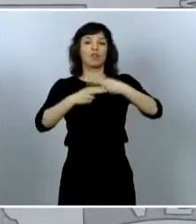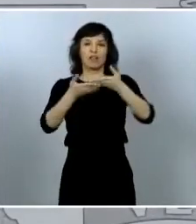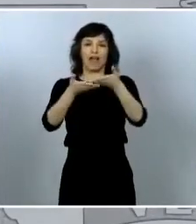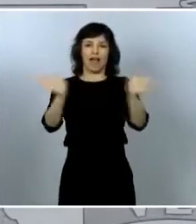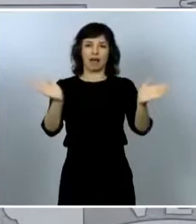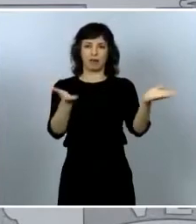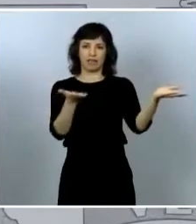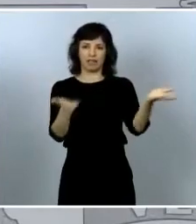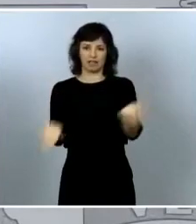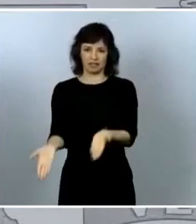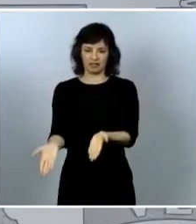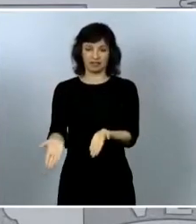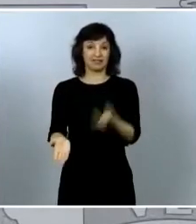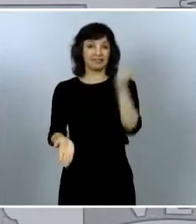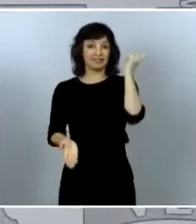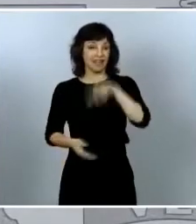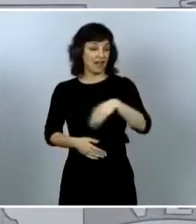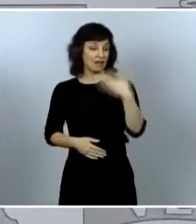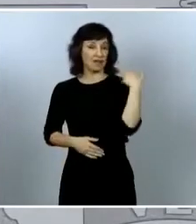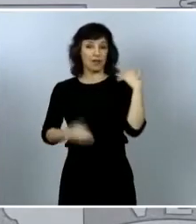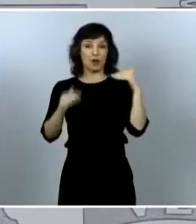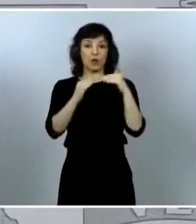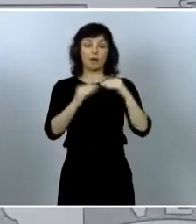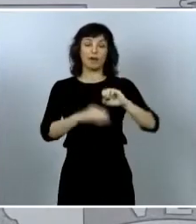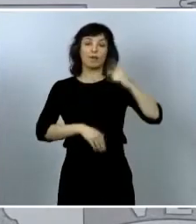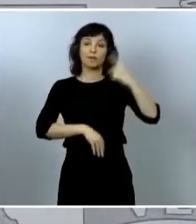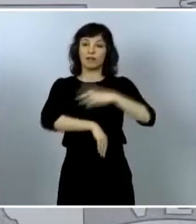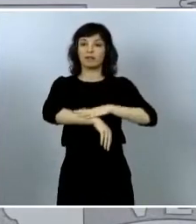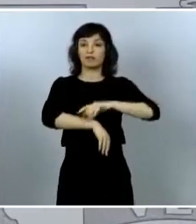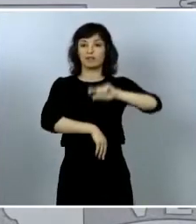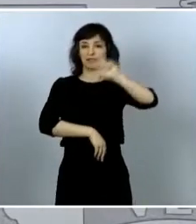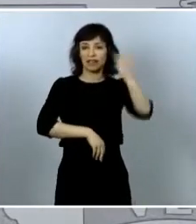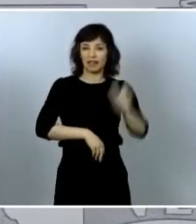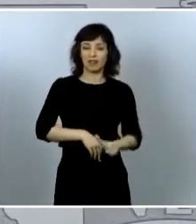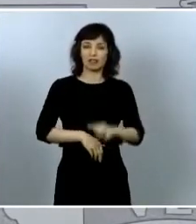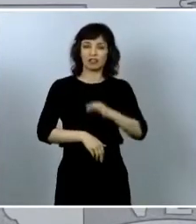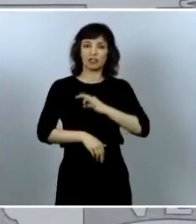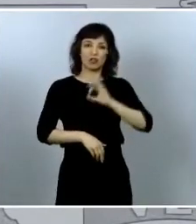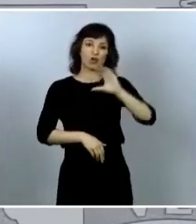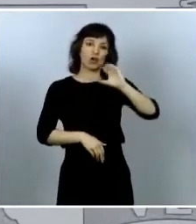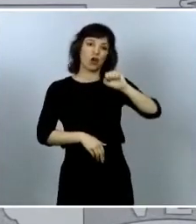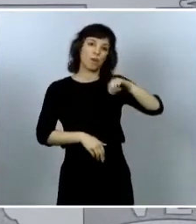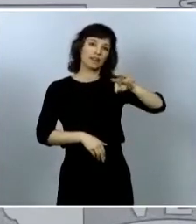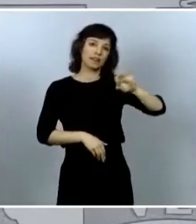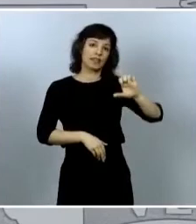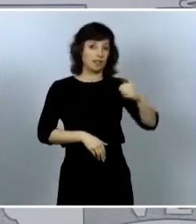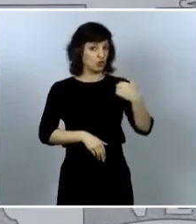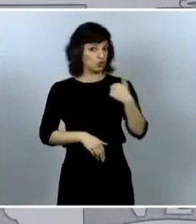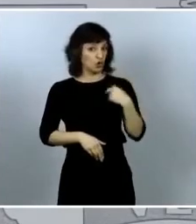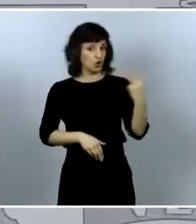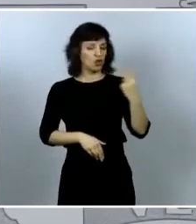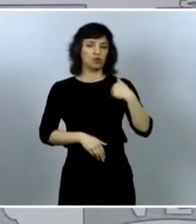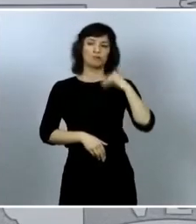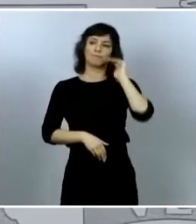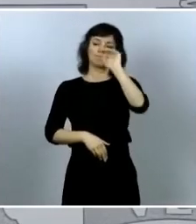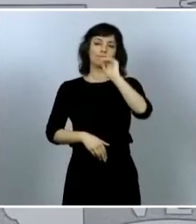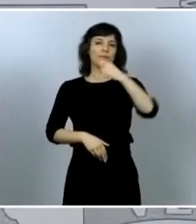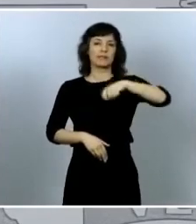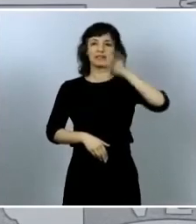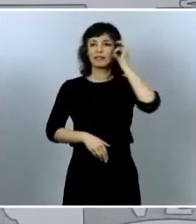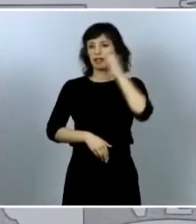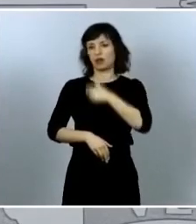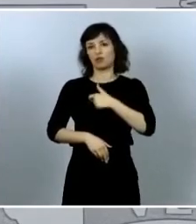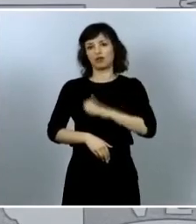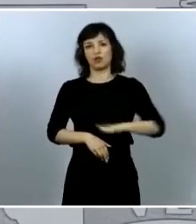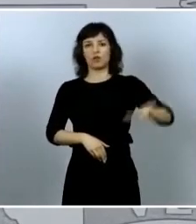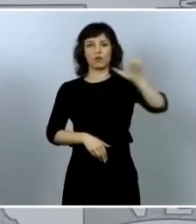último jueves el primer ministro italiano el señor Conte y yo mismo nos dirigimos a la presidenta de la Comisión Europea a la señora van der